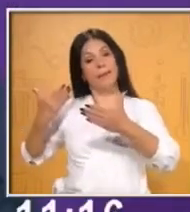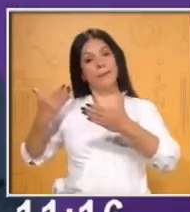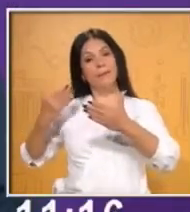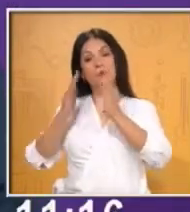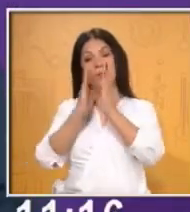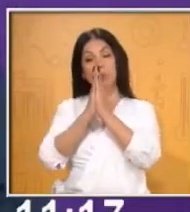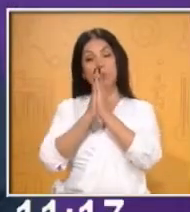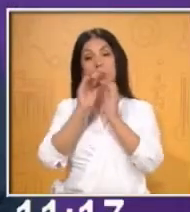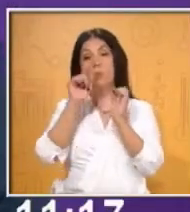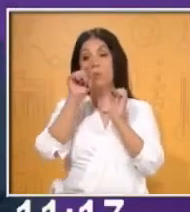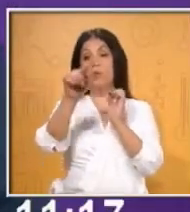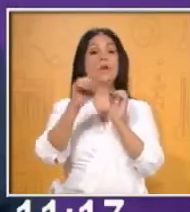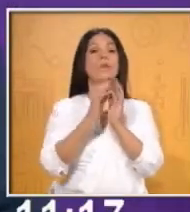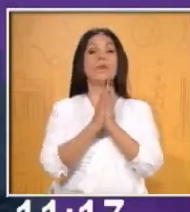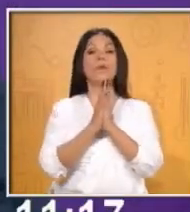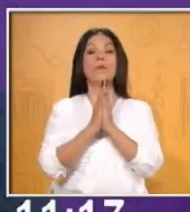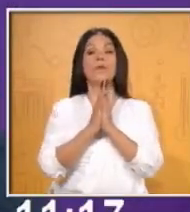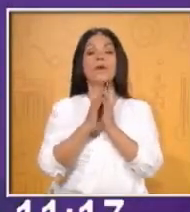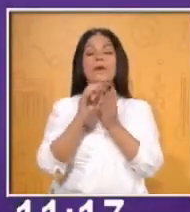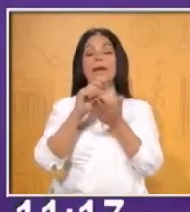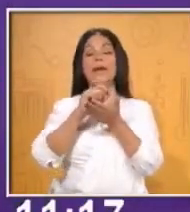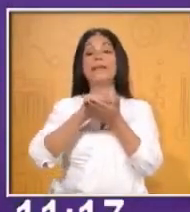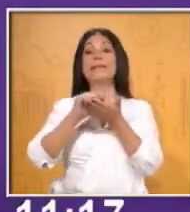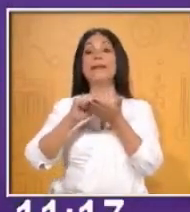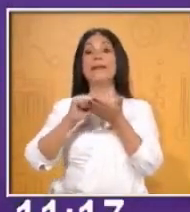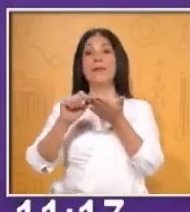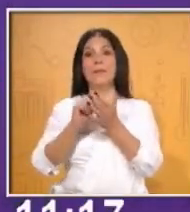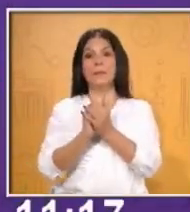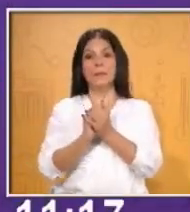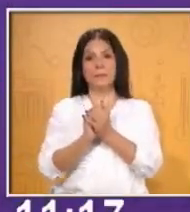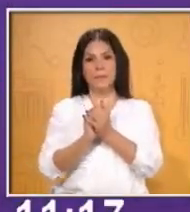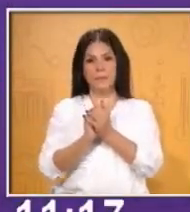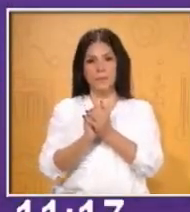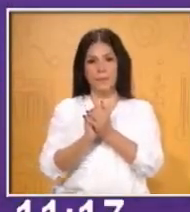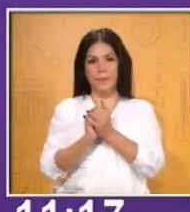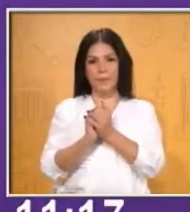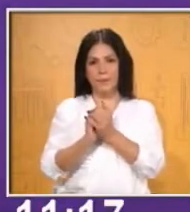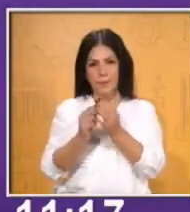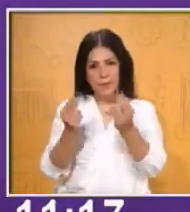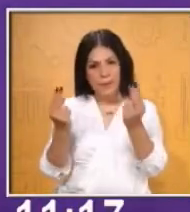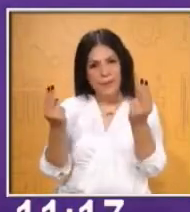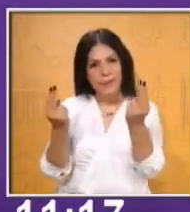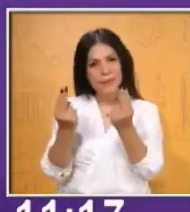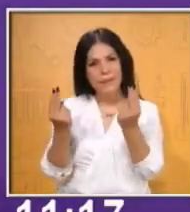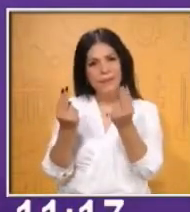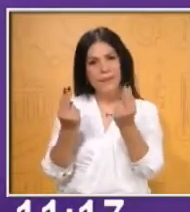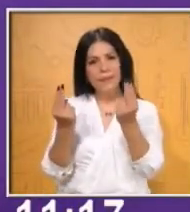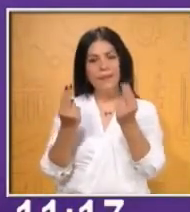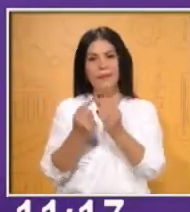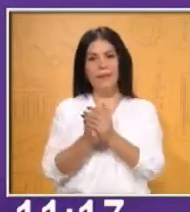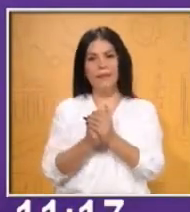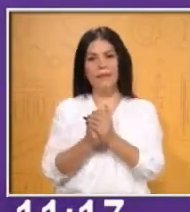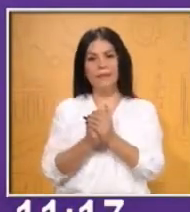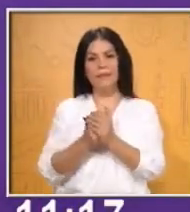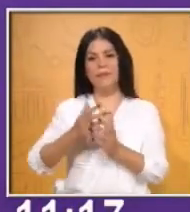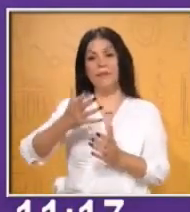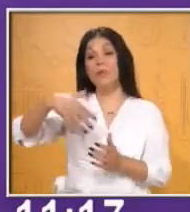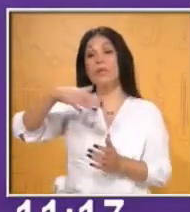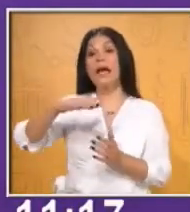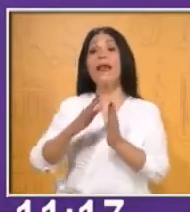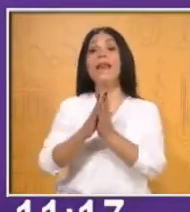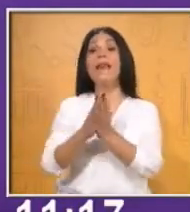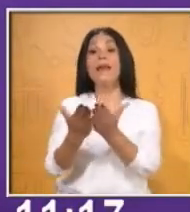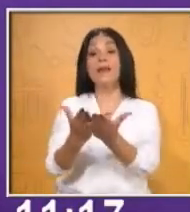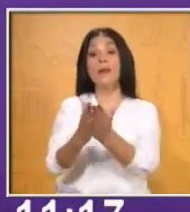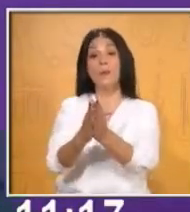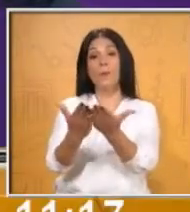que tomes nota de lo siguiente. Vamos a necesitar que tengas ya a la mano tu libro de texto